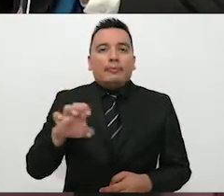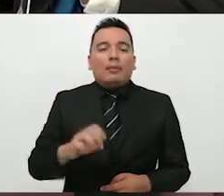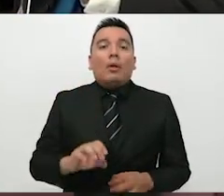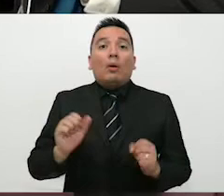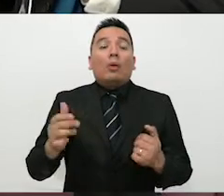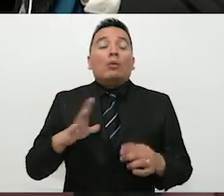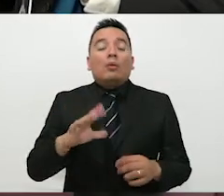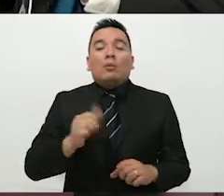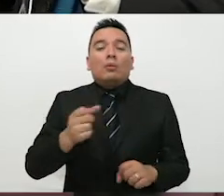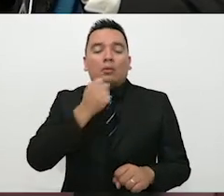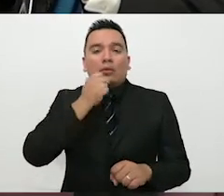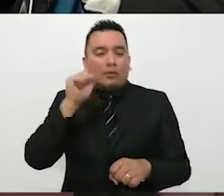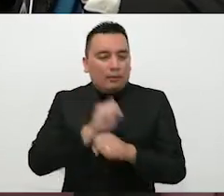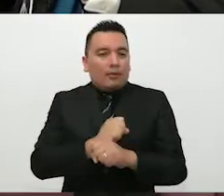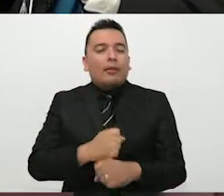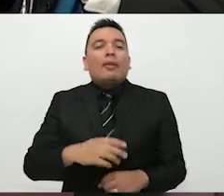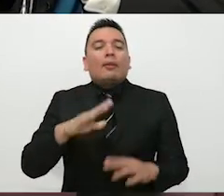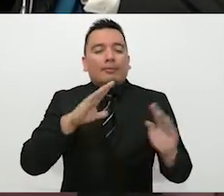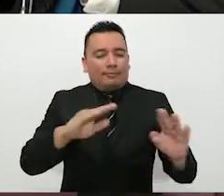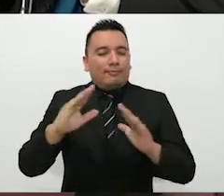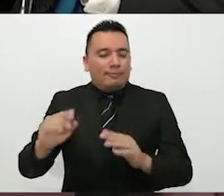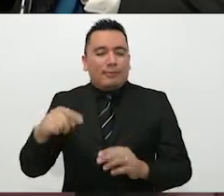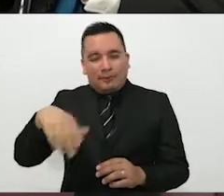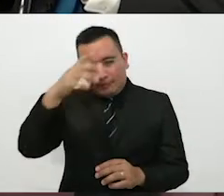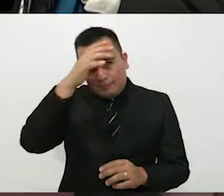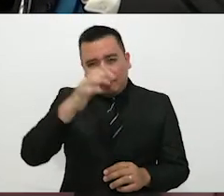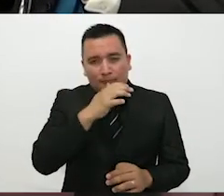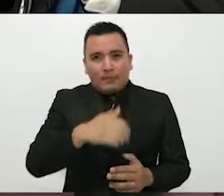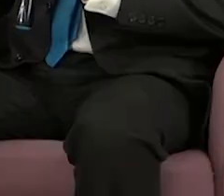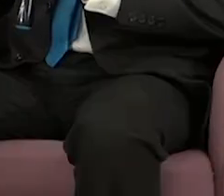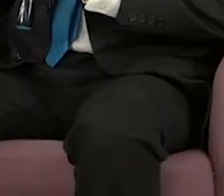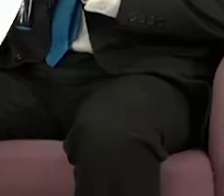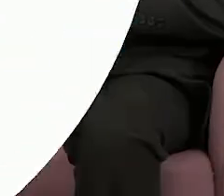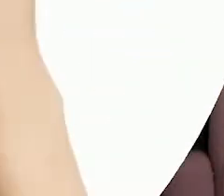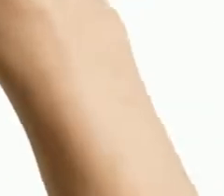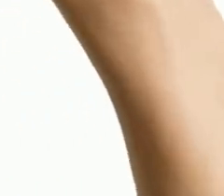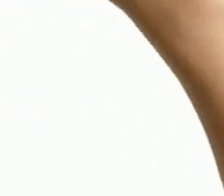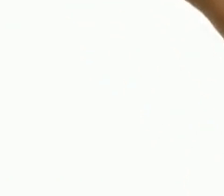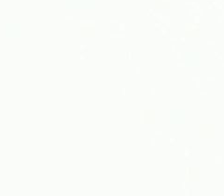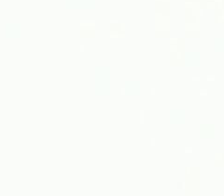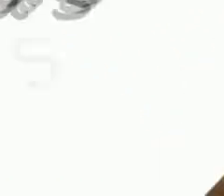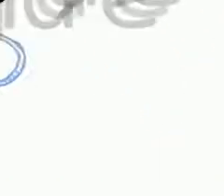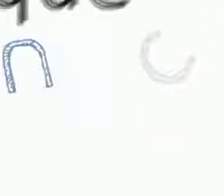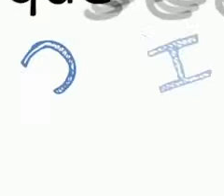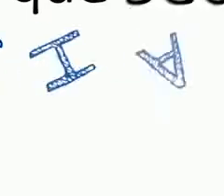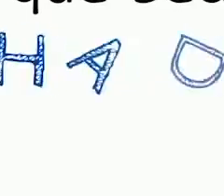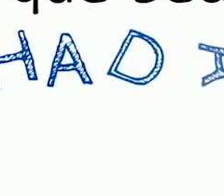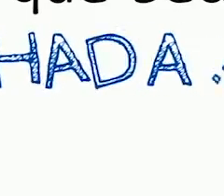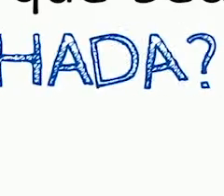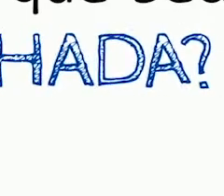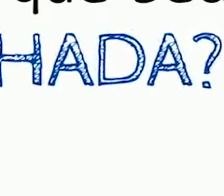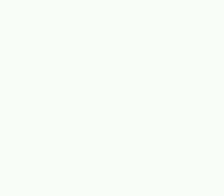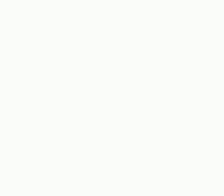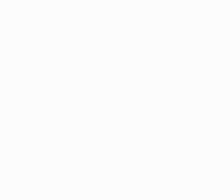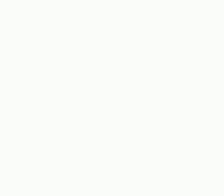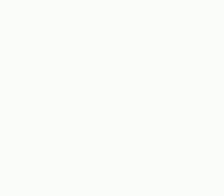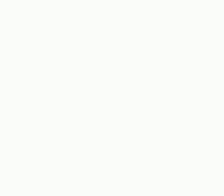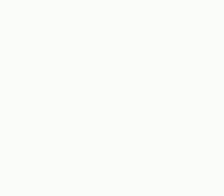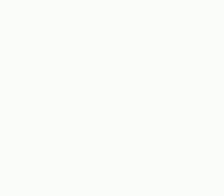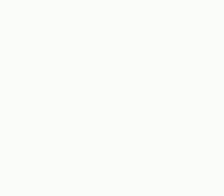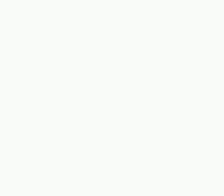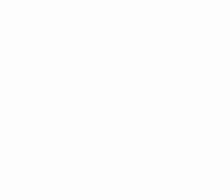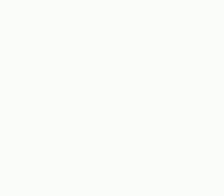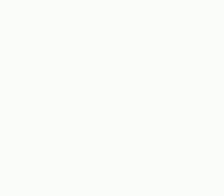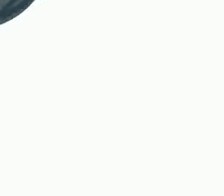la Secretaría de Educación de Coahuila. Es un programa bien padre. Está enfocado a los alumnos de educación media